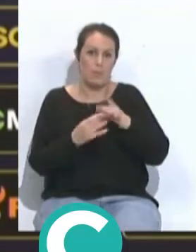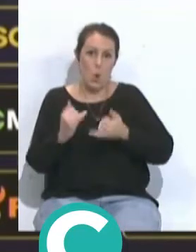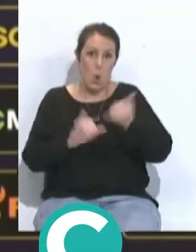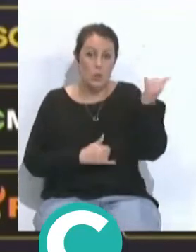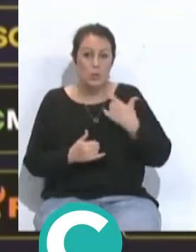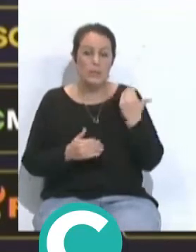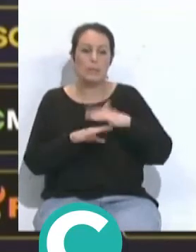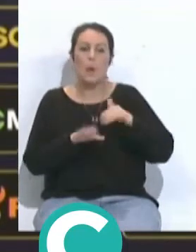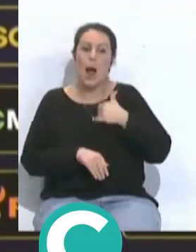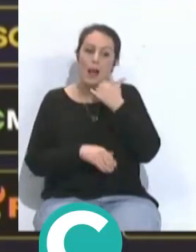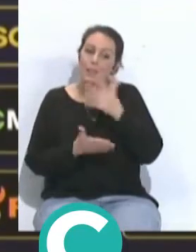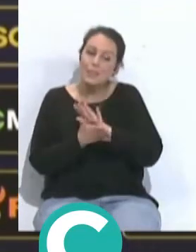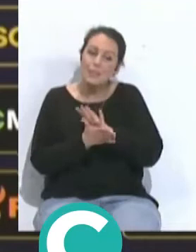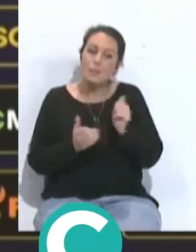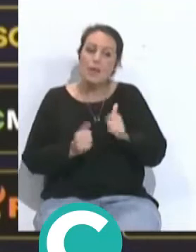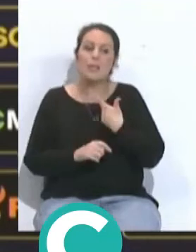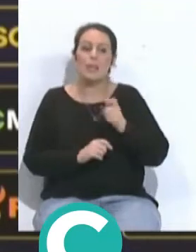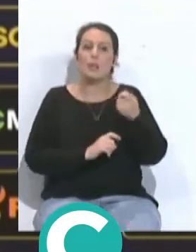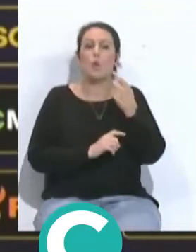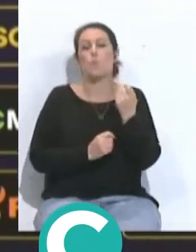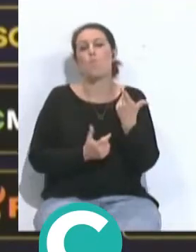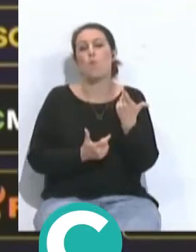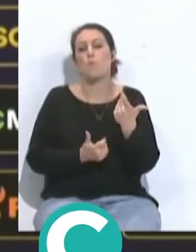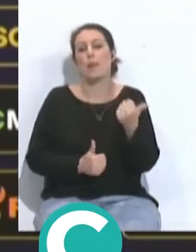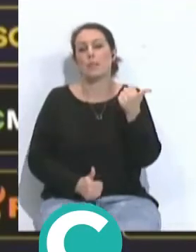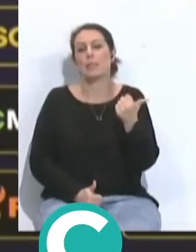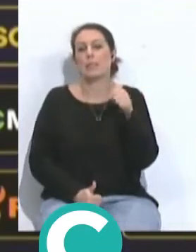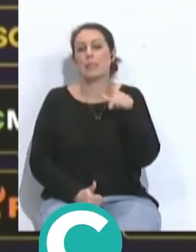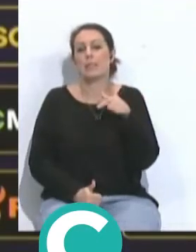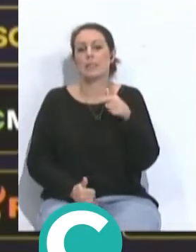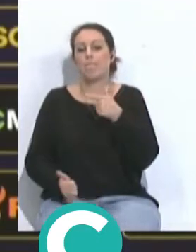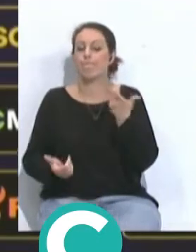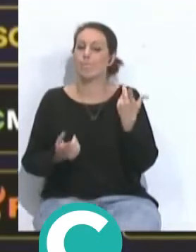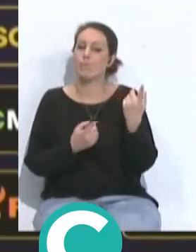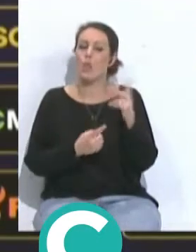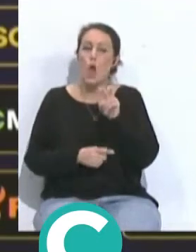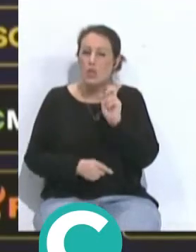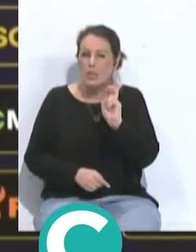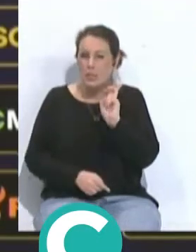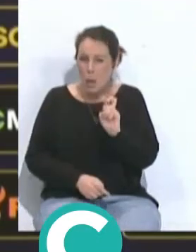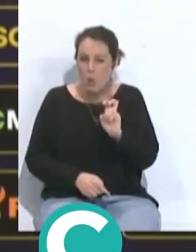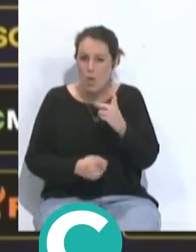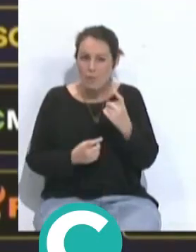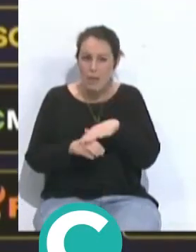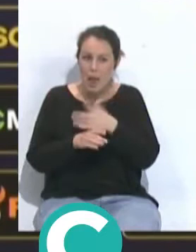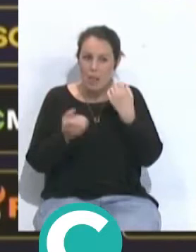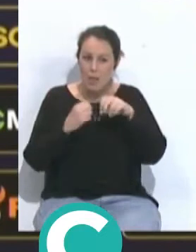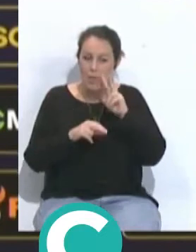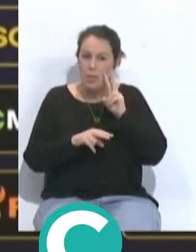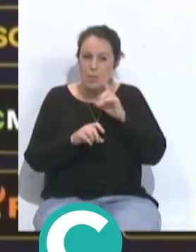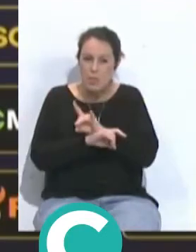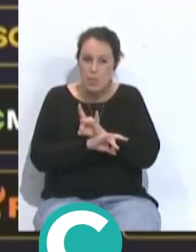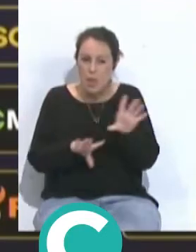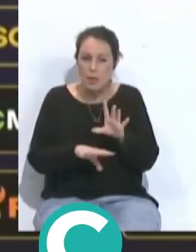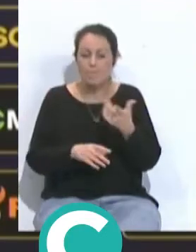quizás algo más de temple yo digo no acierto quizás nos faltó algo más de ese aire que te necesitas esos dos segundos para poder ver la acción con más claridad